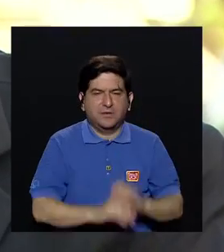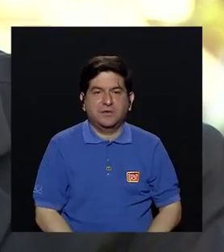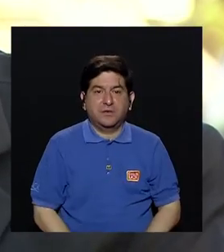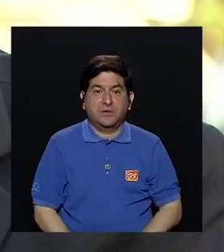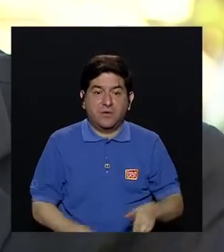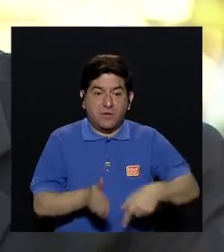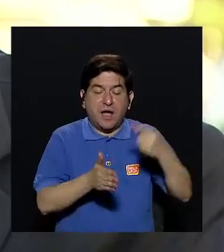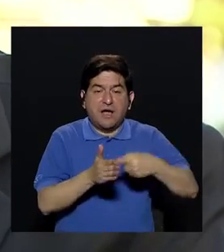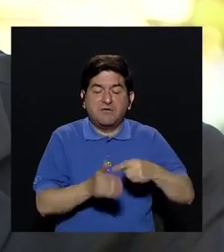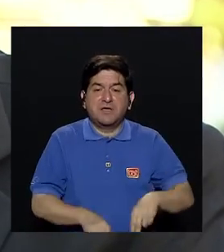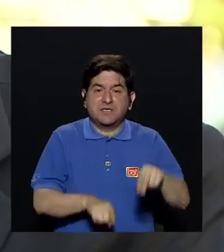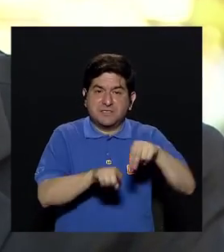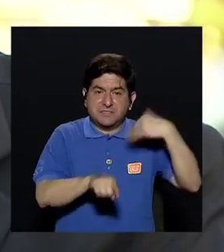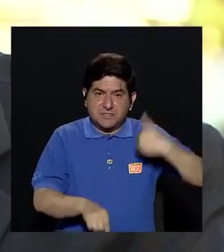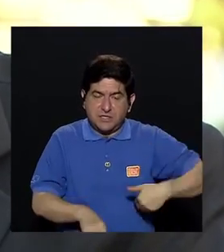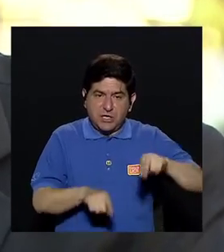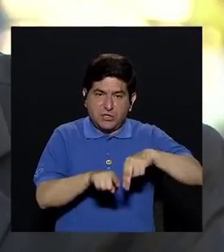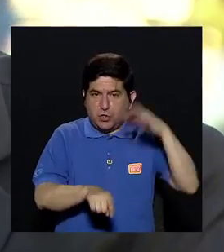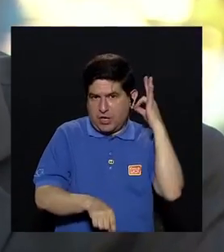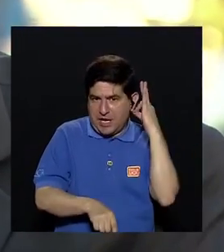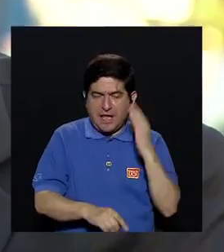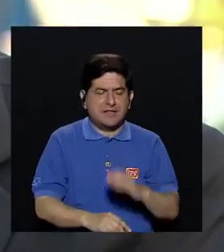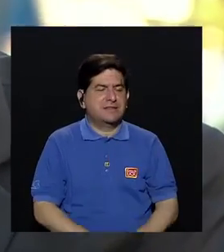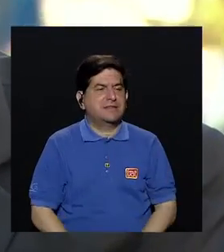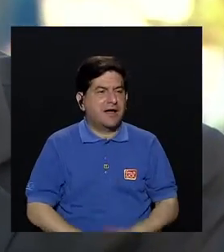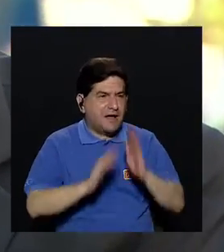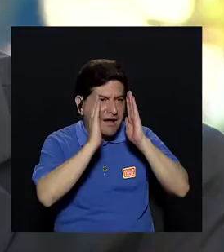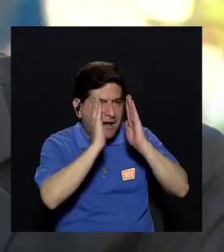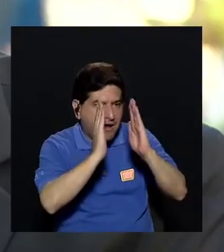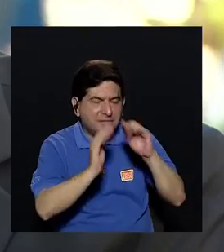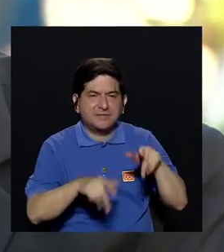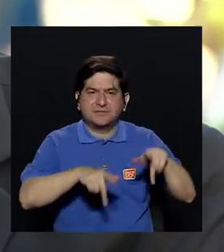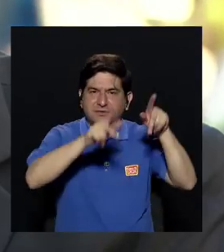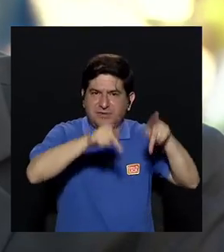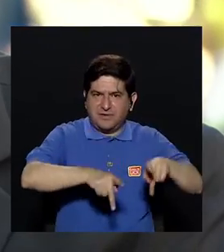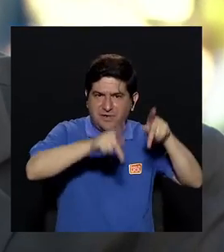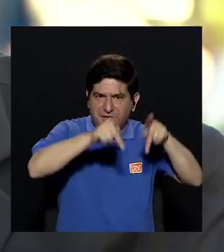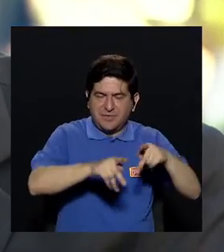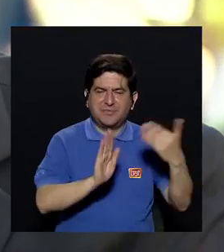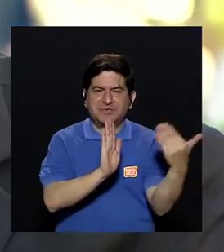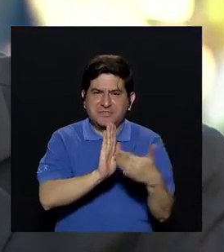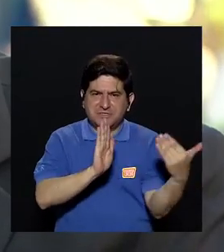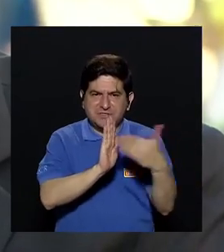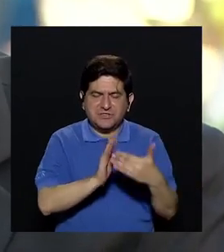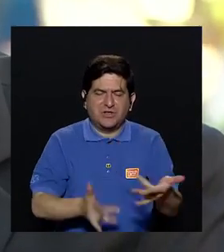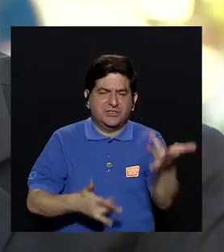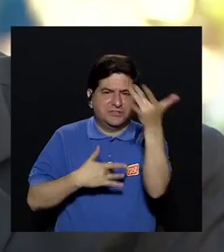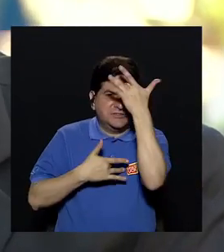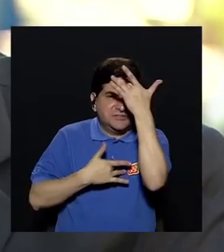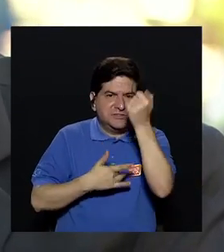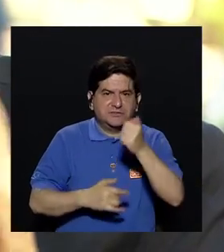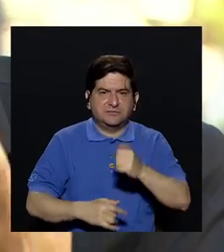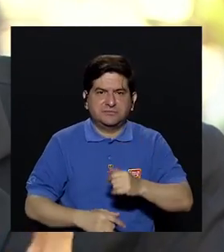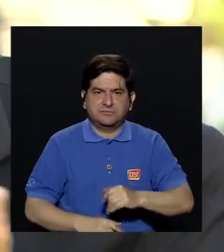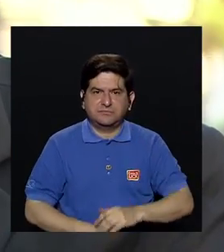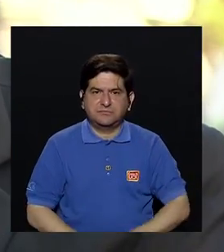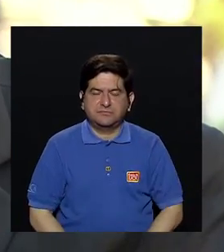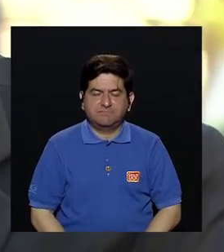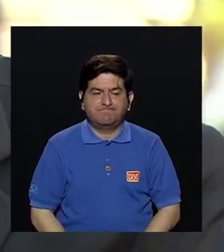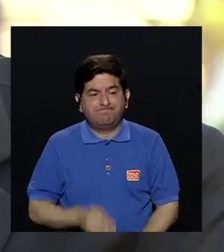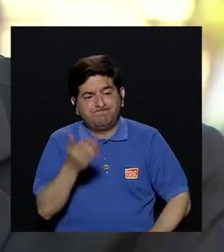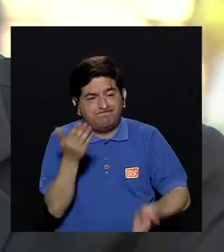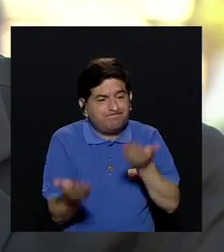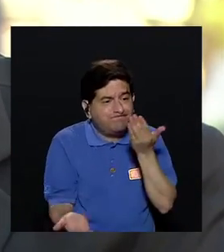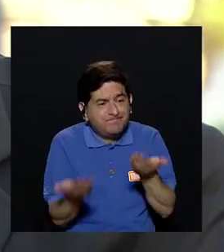hemos encontrado nietos y nietas cuidando a las personas afectadas de esta enfermedad. Entonces,